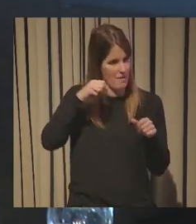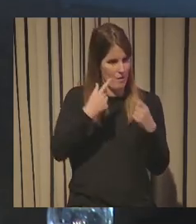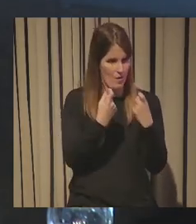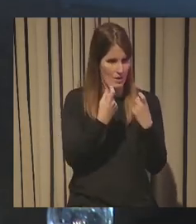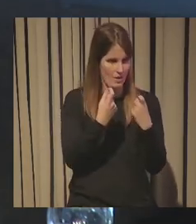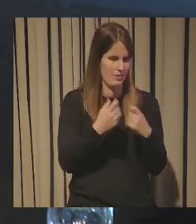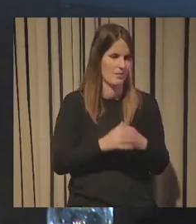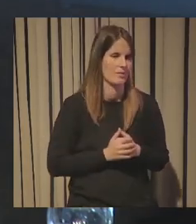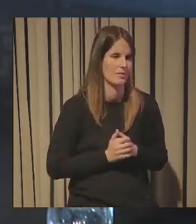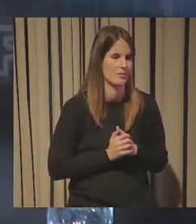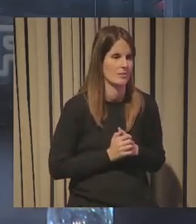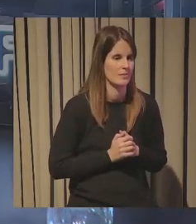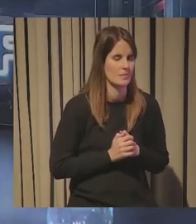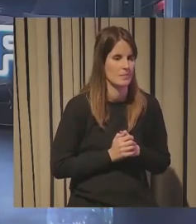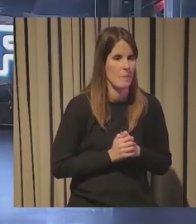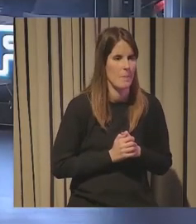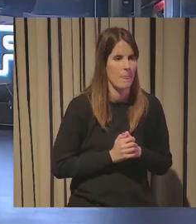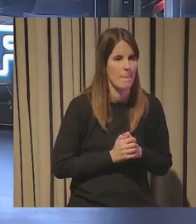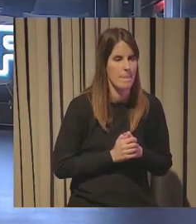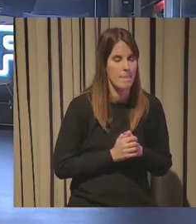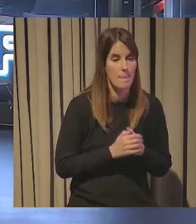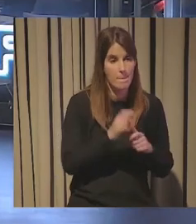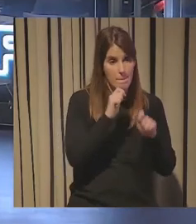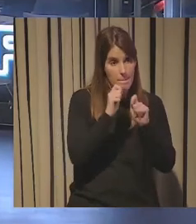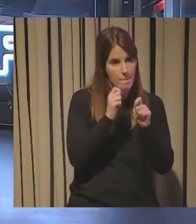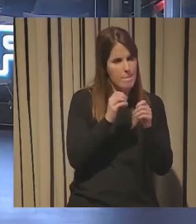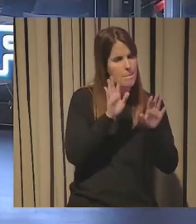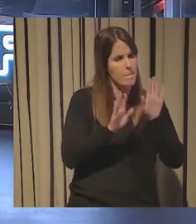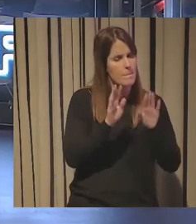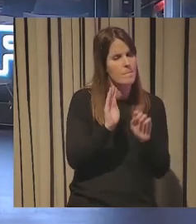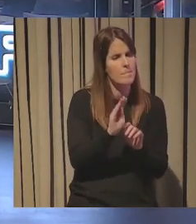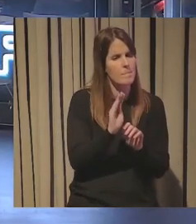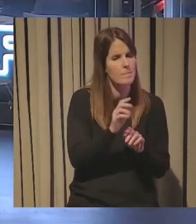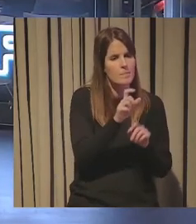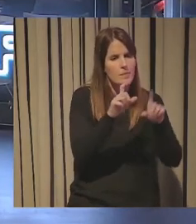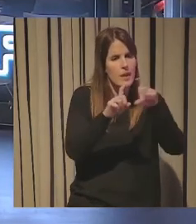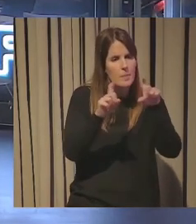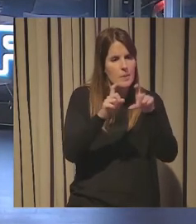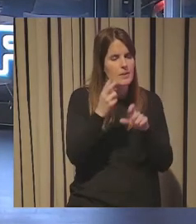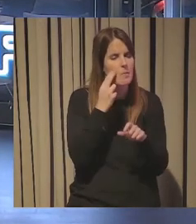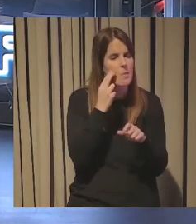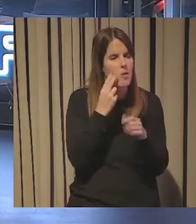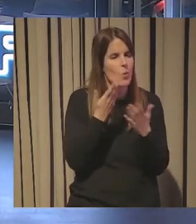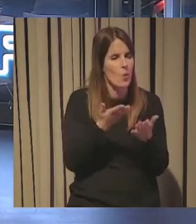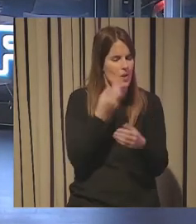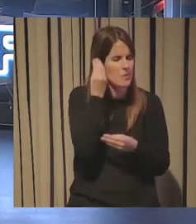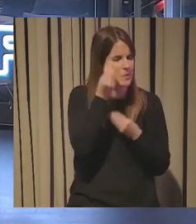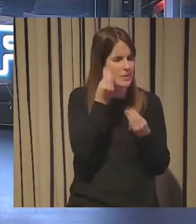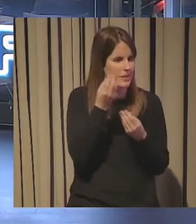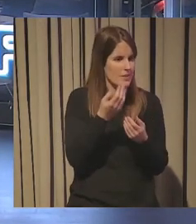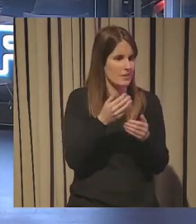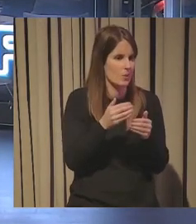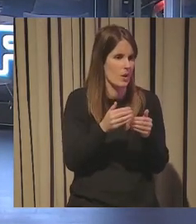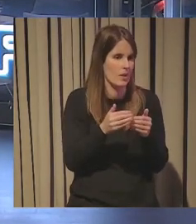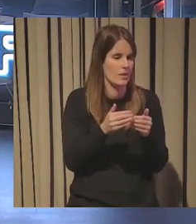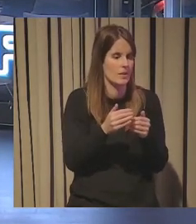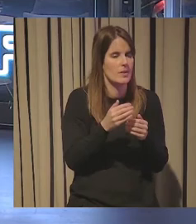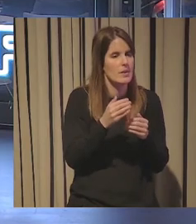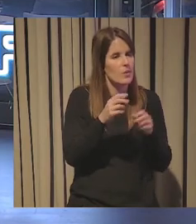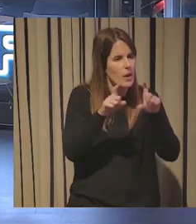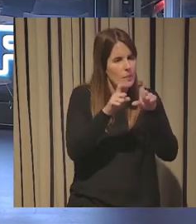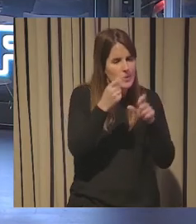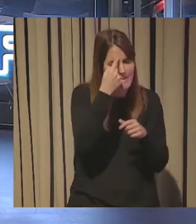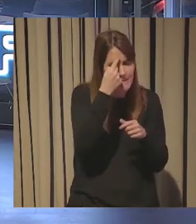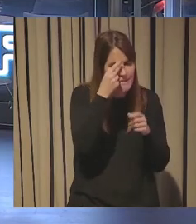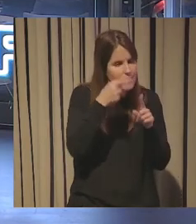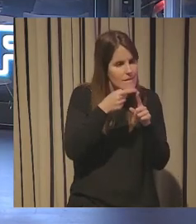creéis por pensar? ¿Cuáles creéis que son los miedos que tienen las empresas o no sé si es pensar muy a corto plazo no sé